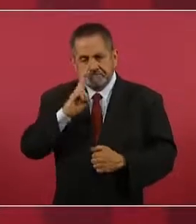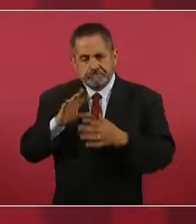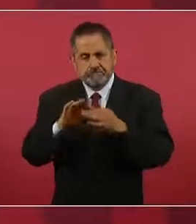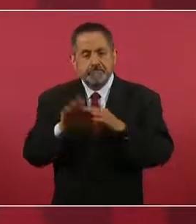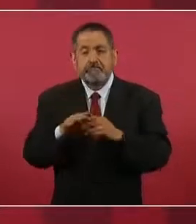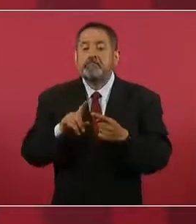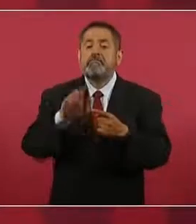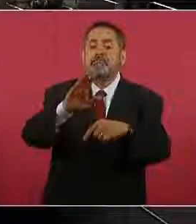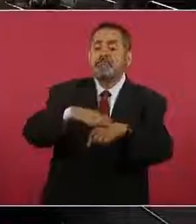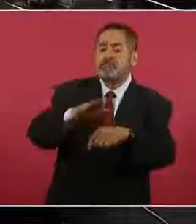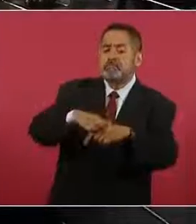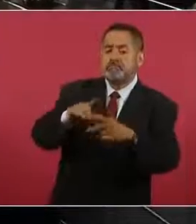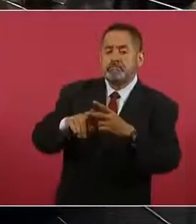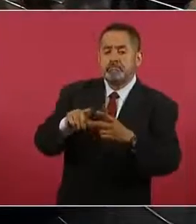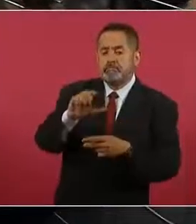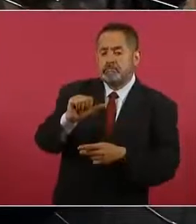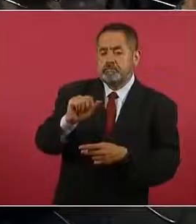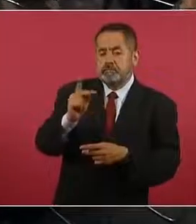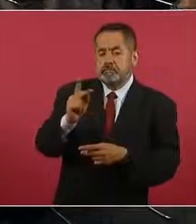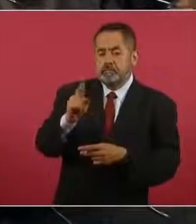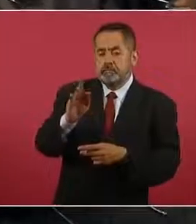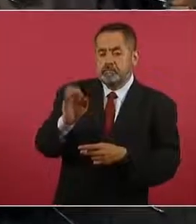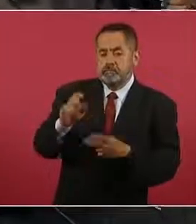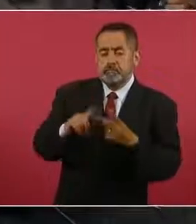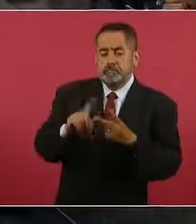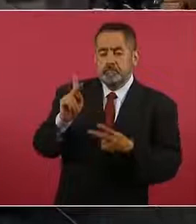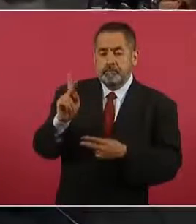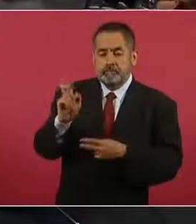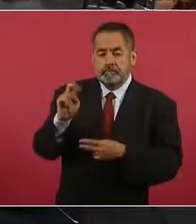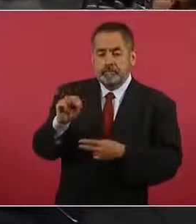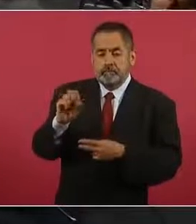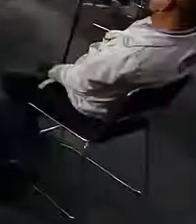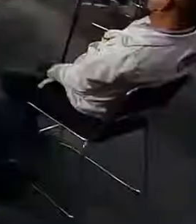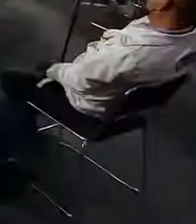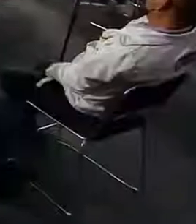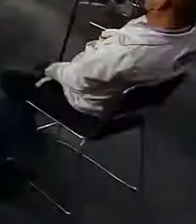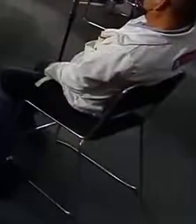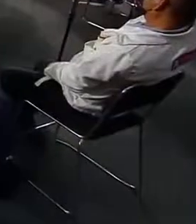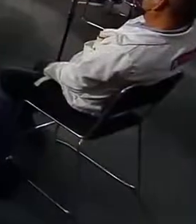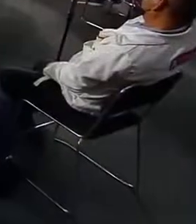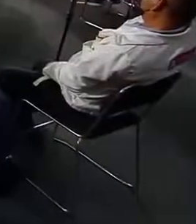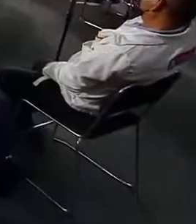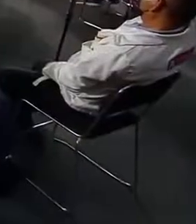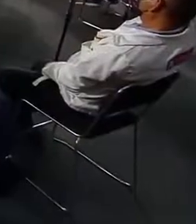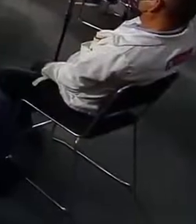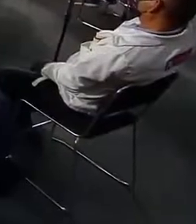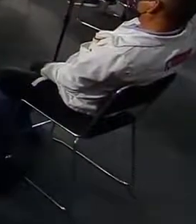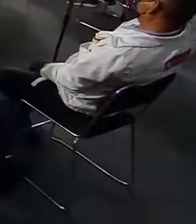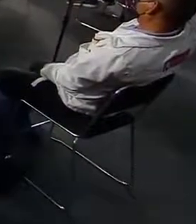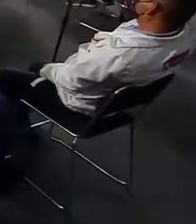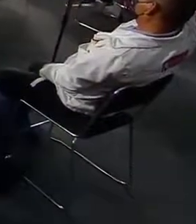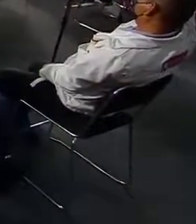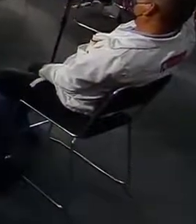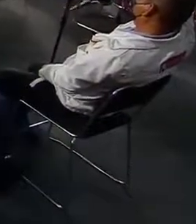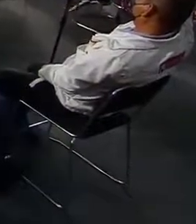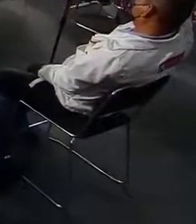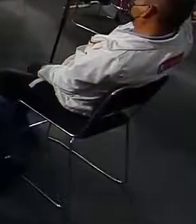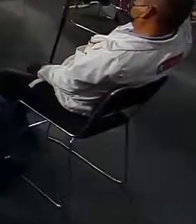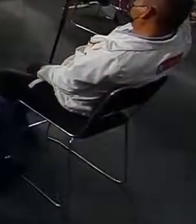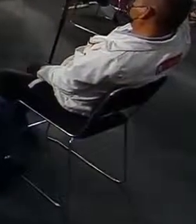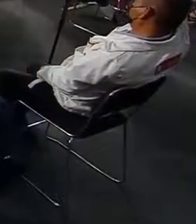Capufe y pensionista también es otro caso. Sí, lo mismo. Y bueno, una denuncia a Ciudadanos, señor presidente,